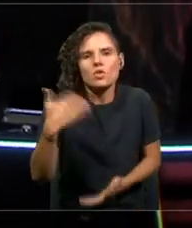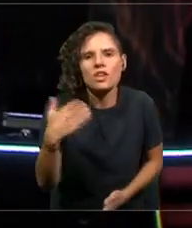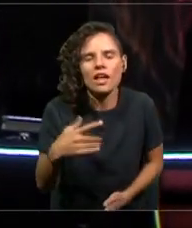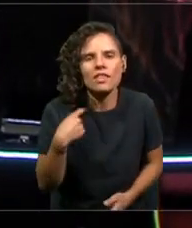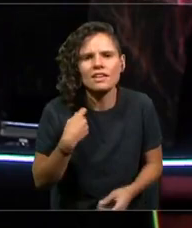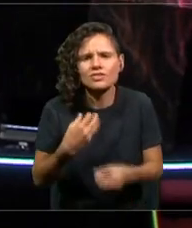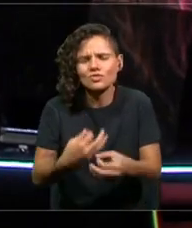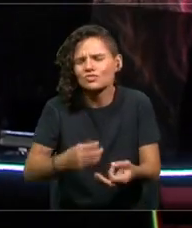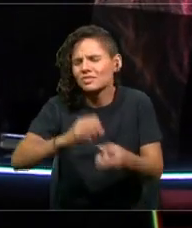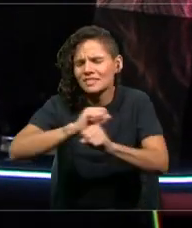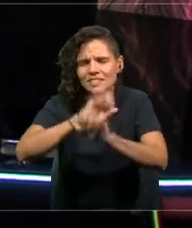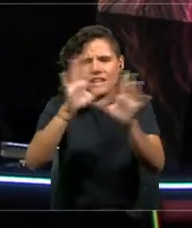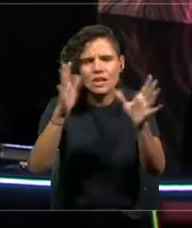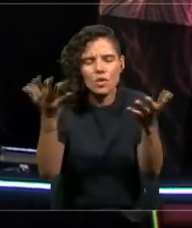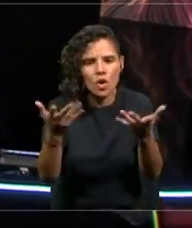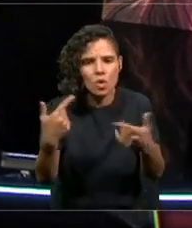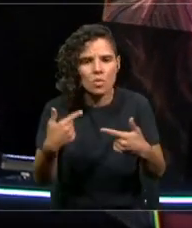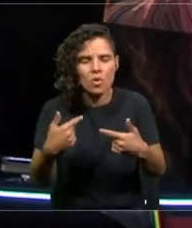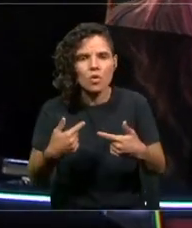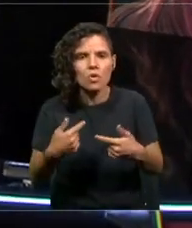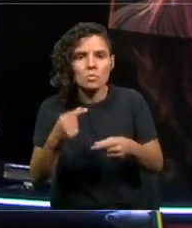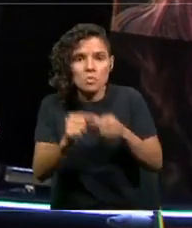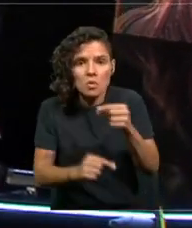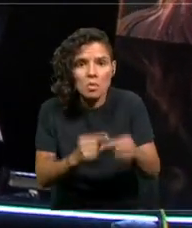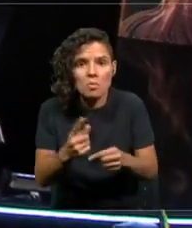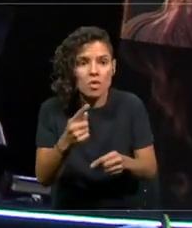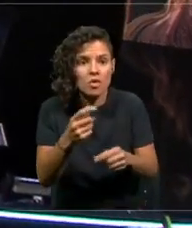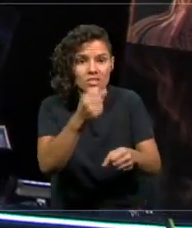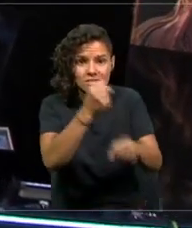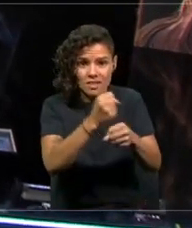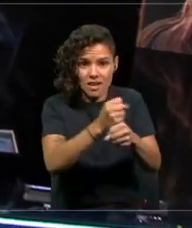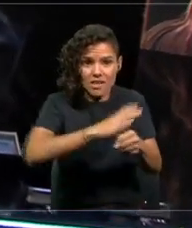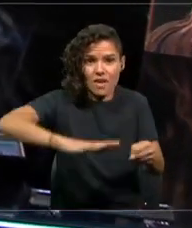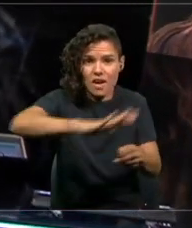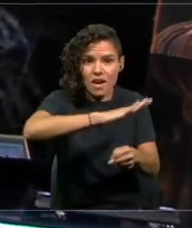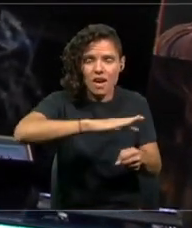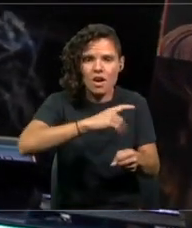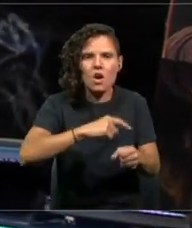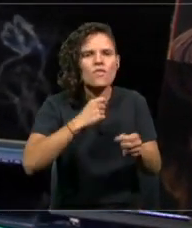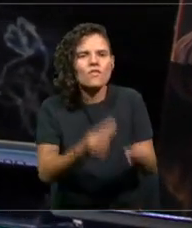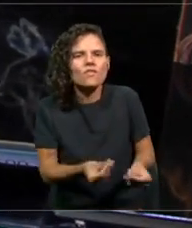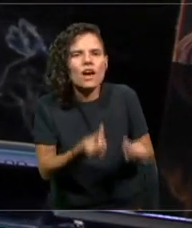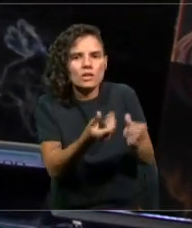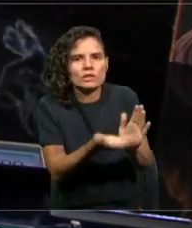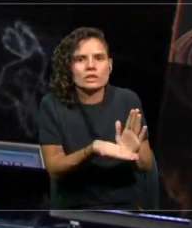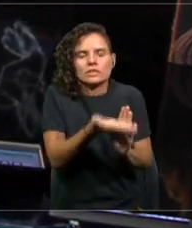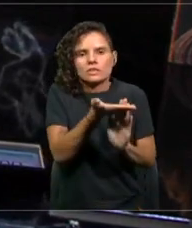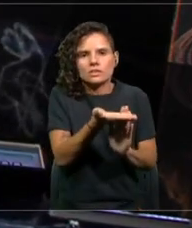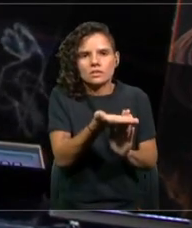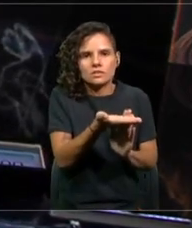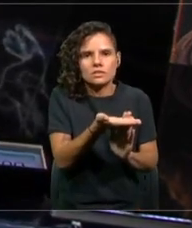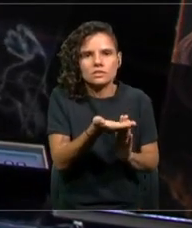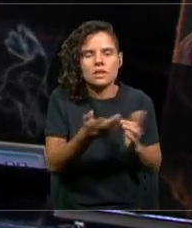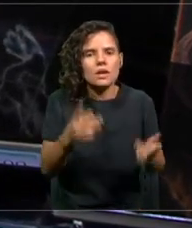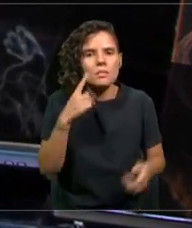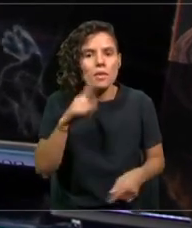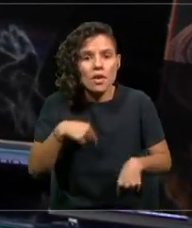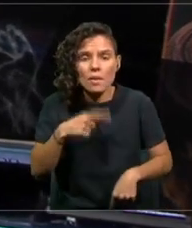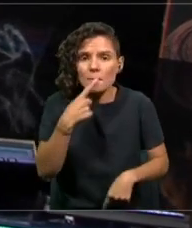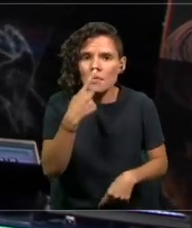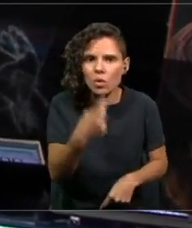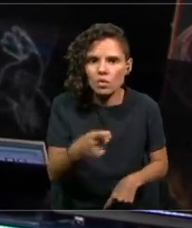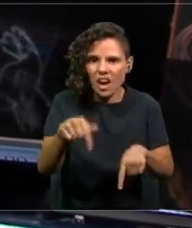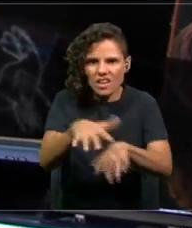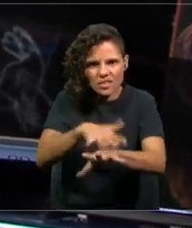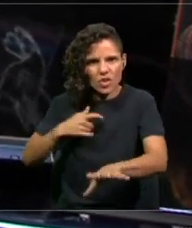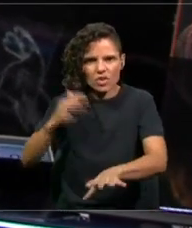práctica en que nosotros vamos restituyendo el valor del trabajo. Pero la primera pregunta que creemos que hoy día podemos hacernos y que este propio